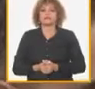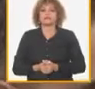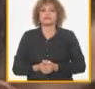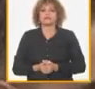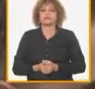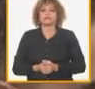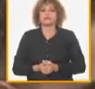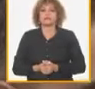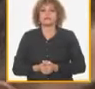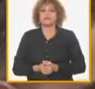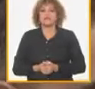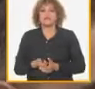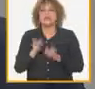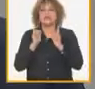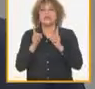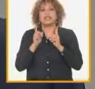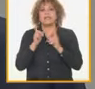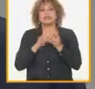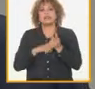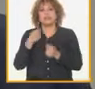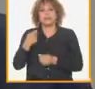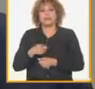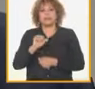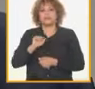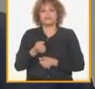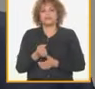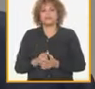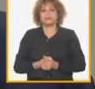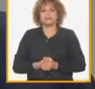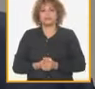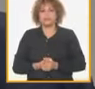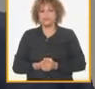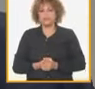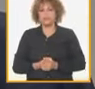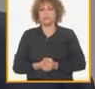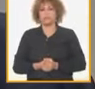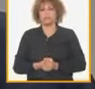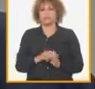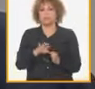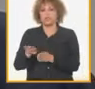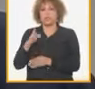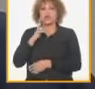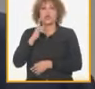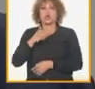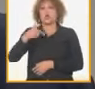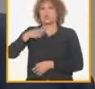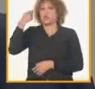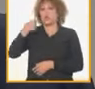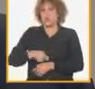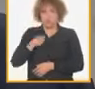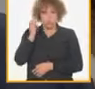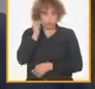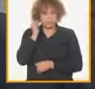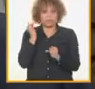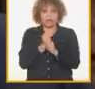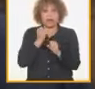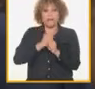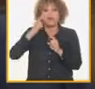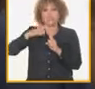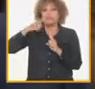precisiones en la política penal de severidad los jueces cubanos los magistrados del tribunal supremo tenemos clara